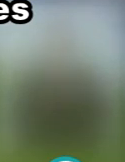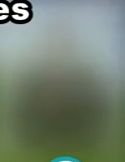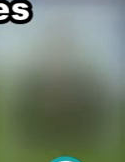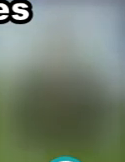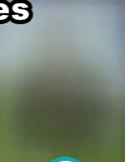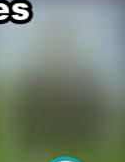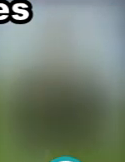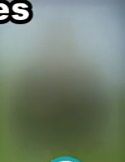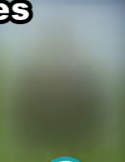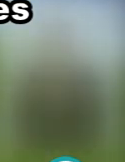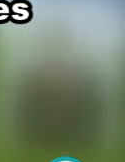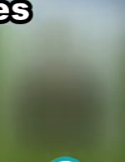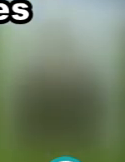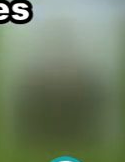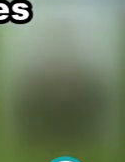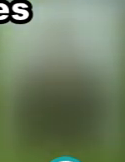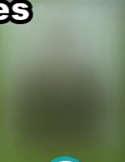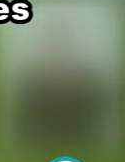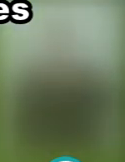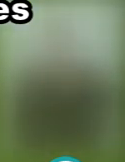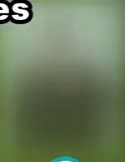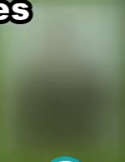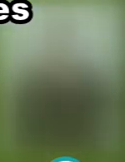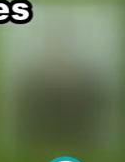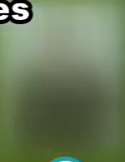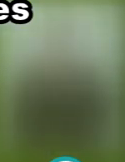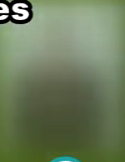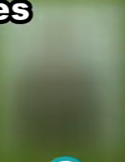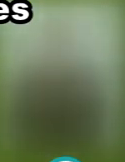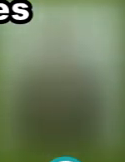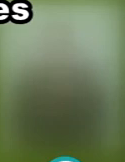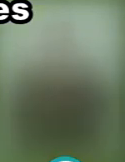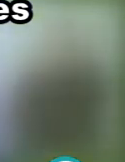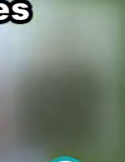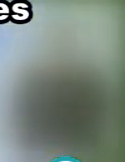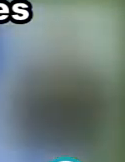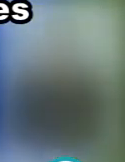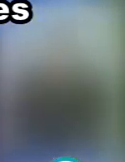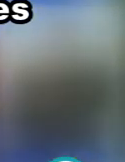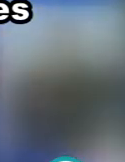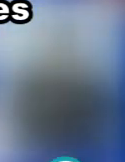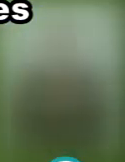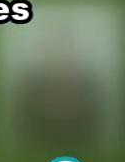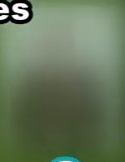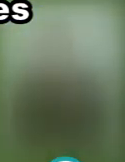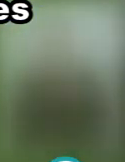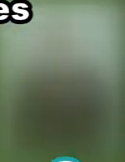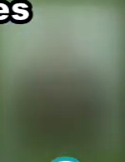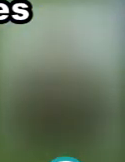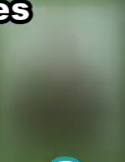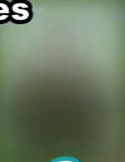Y aquí Unai creo que se confía, piensa que el balón va afuera y se le cuela por